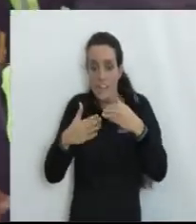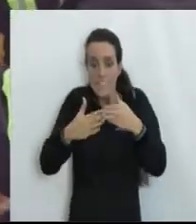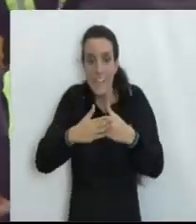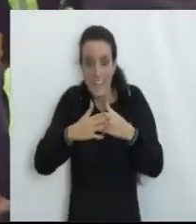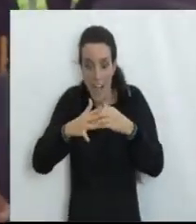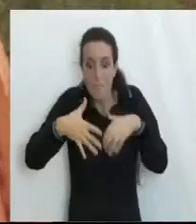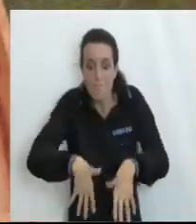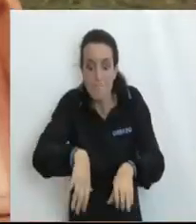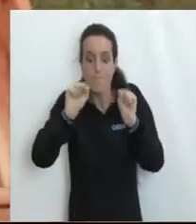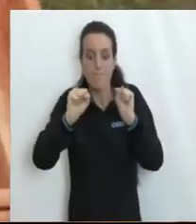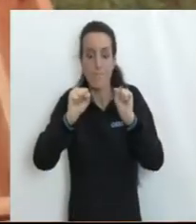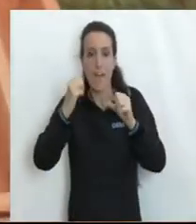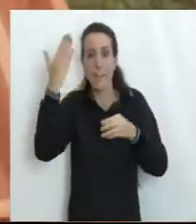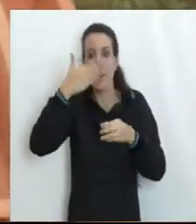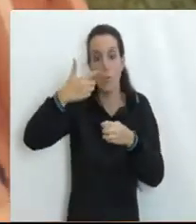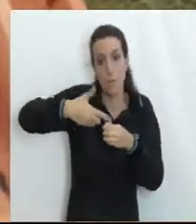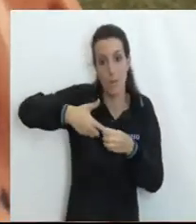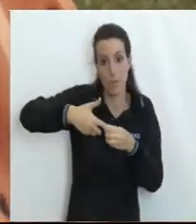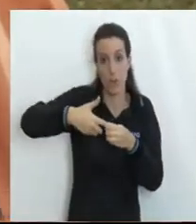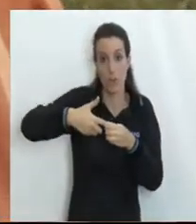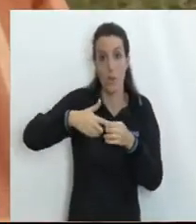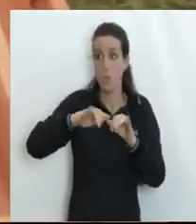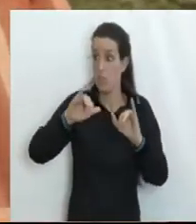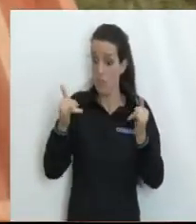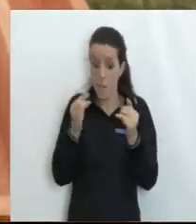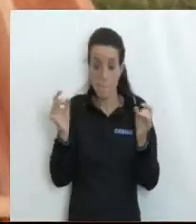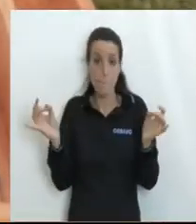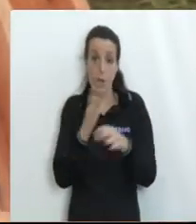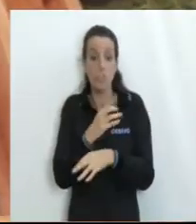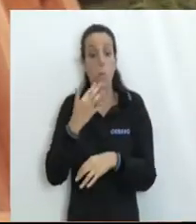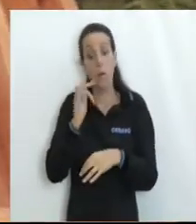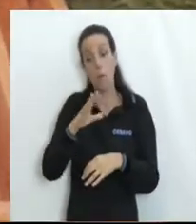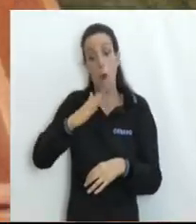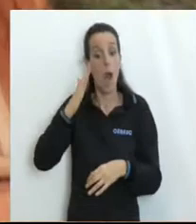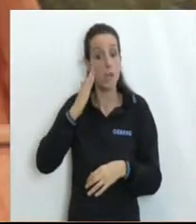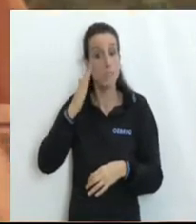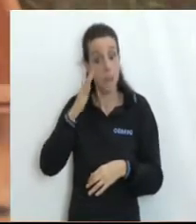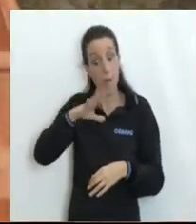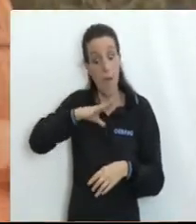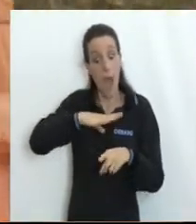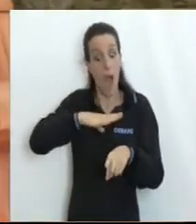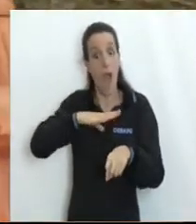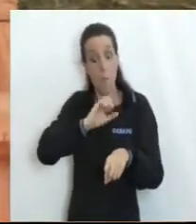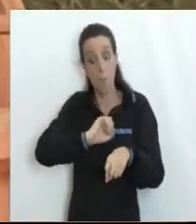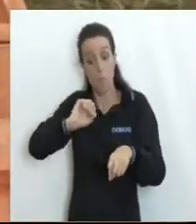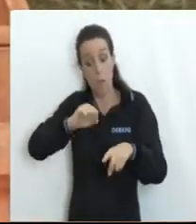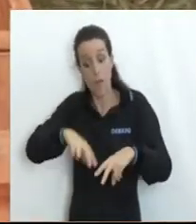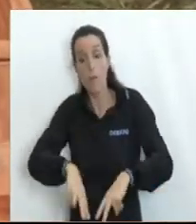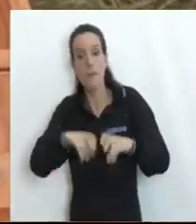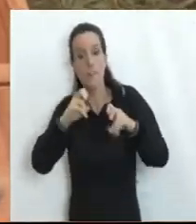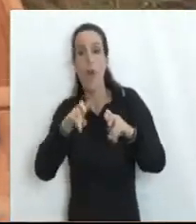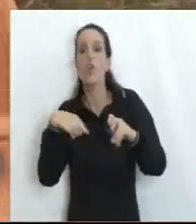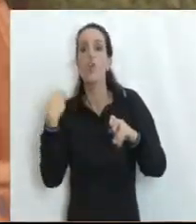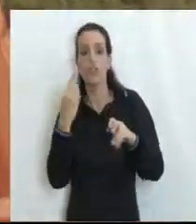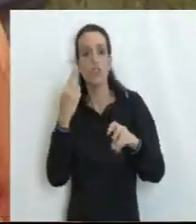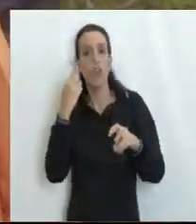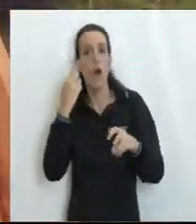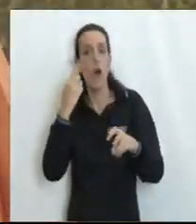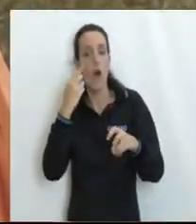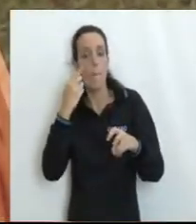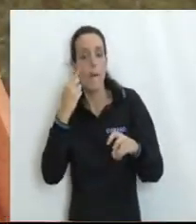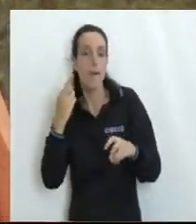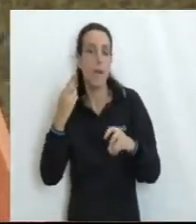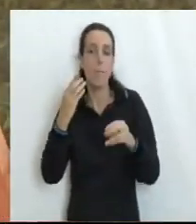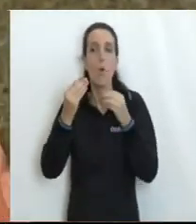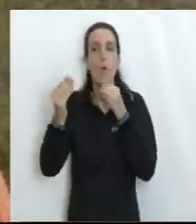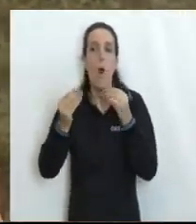indicios Cuando tenemos condiciones todas dadas Desde el punto de vista de los indicios Nosotros definimos las prospectividades de